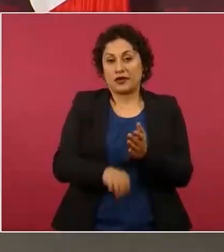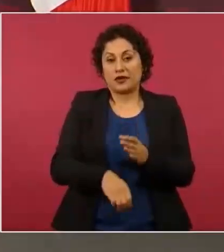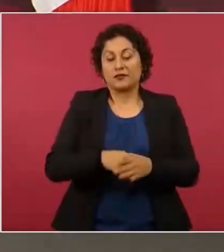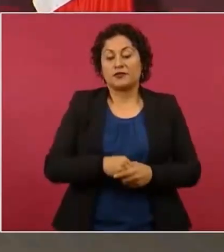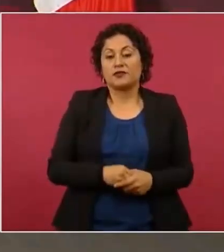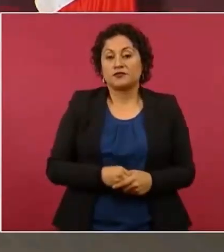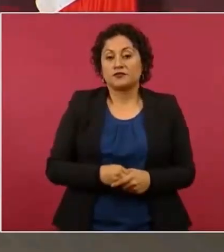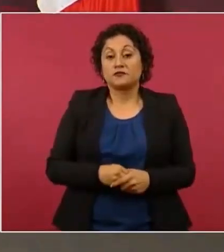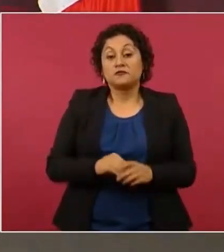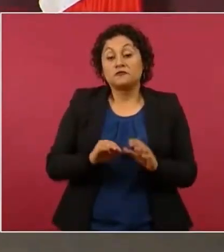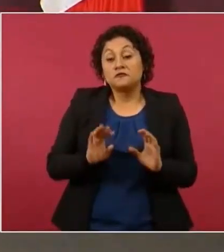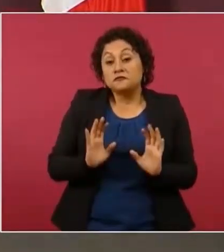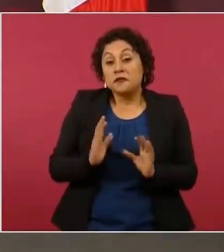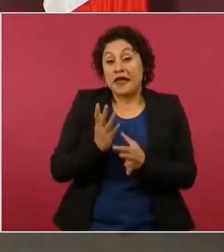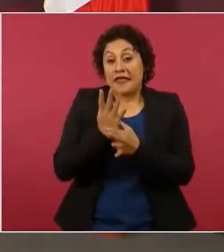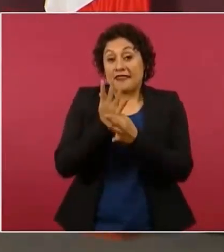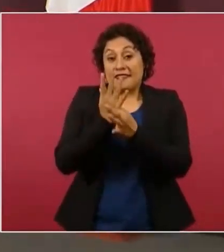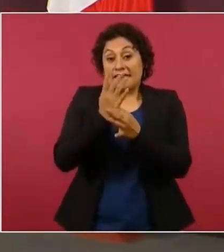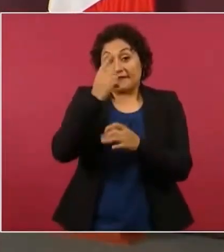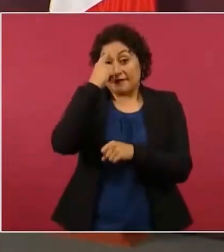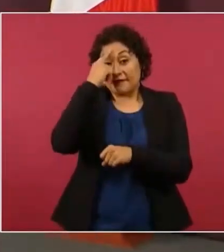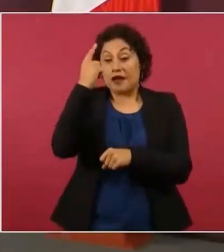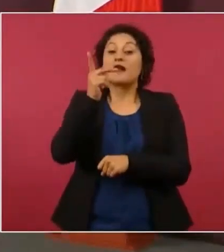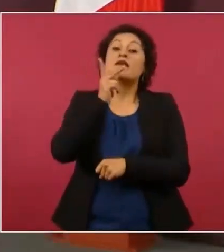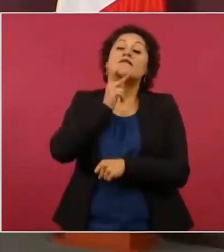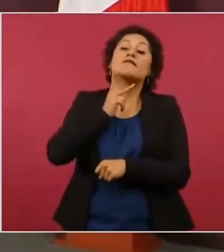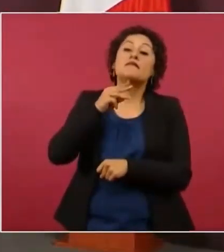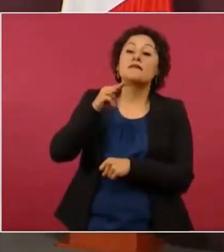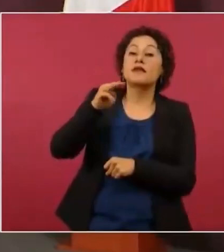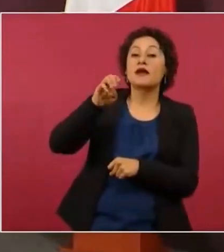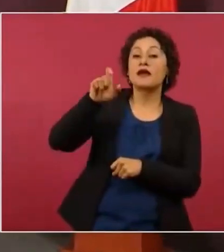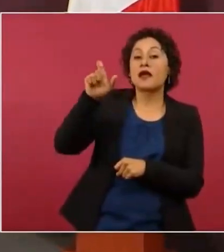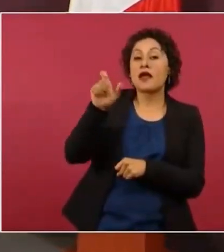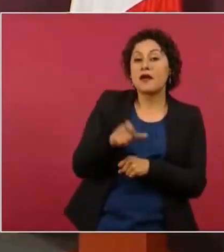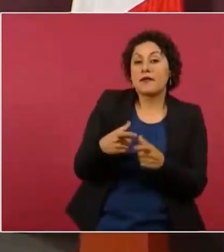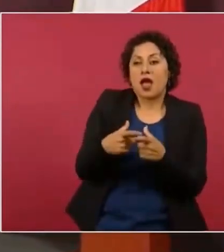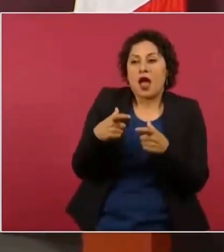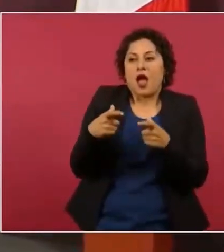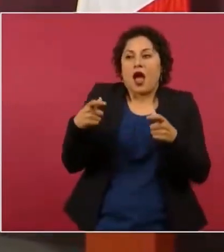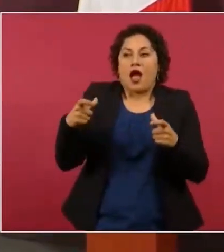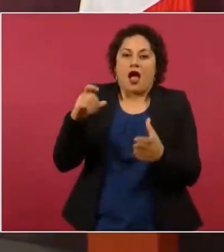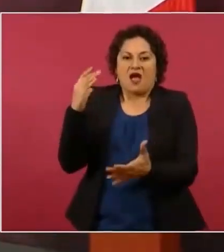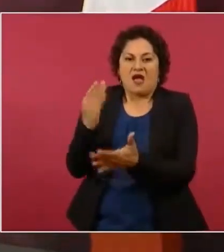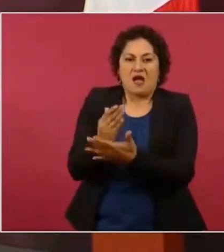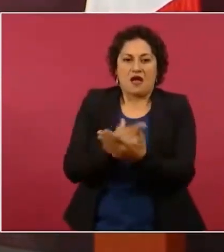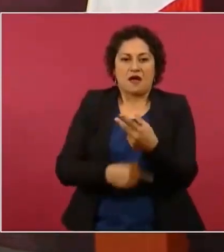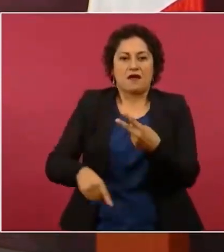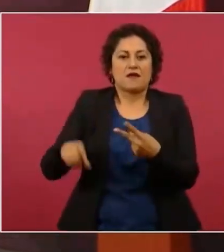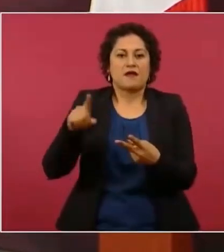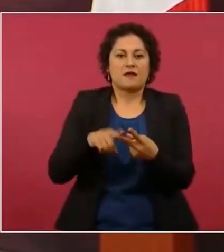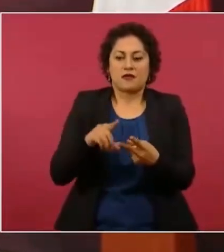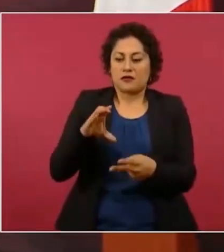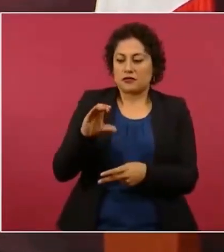combatir el monopolio de Pemex, combatir el monopolio de la Comisión Federal de Electricidad. ¡Qué barbaridad!